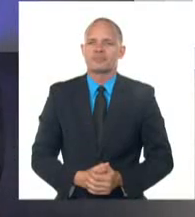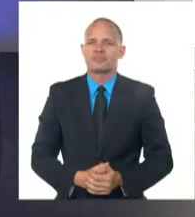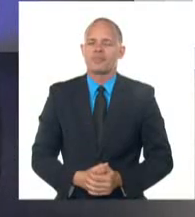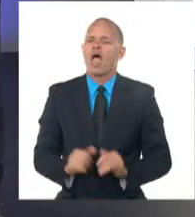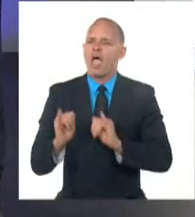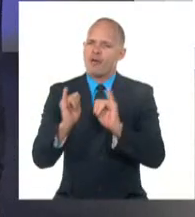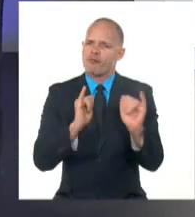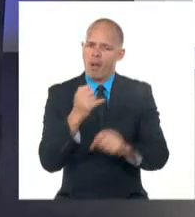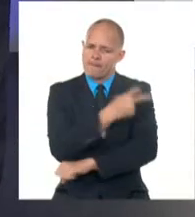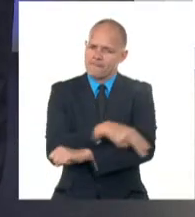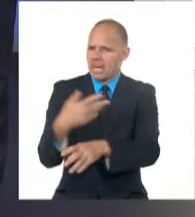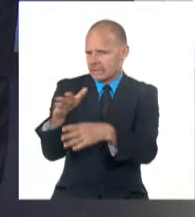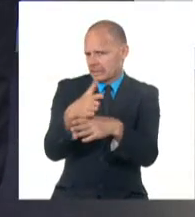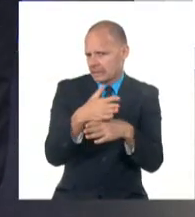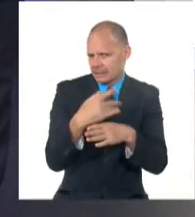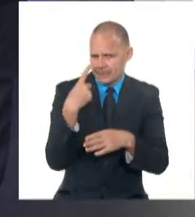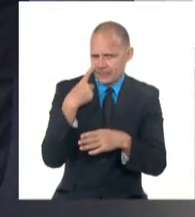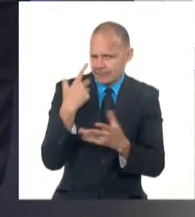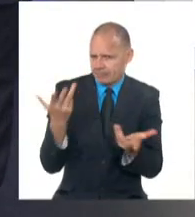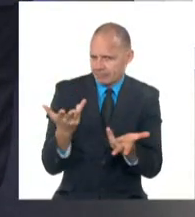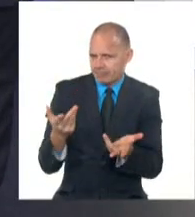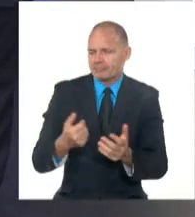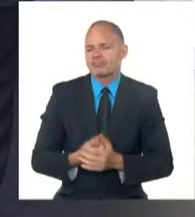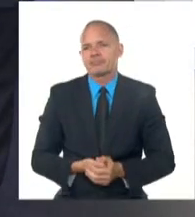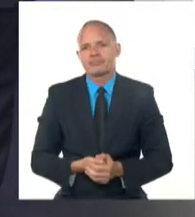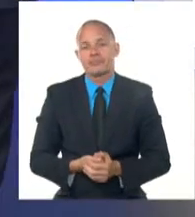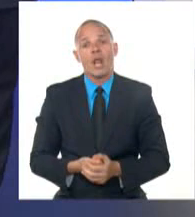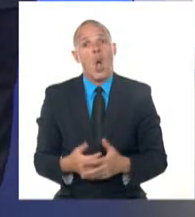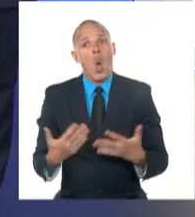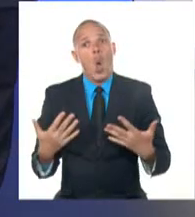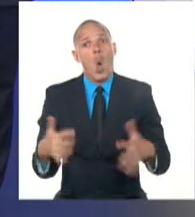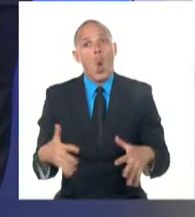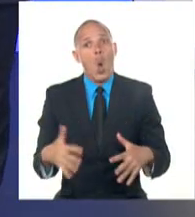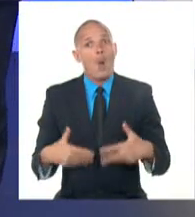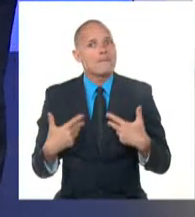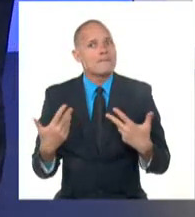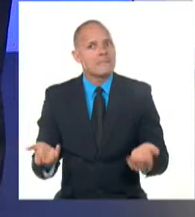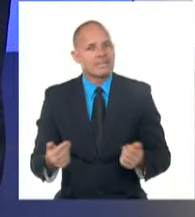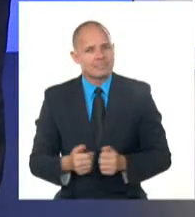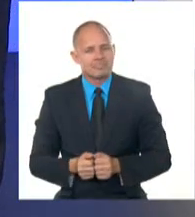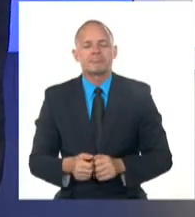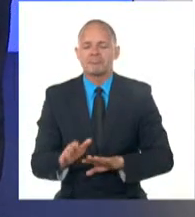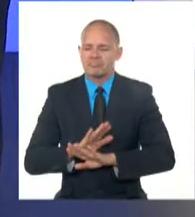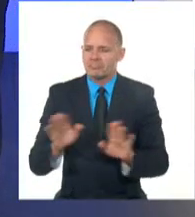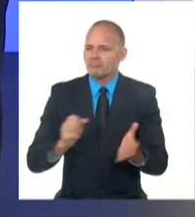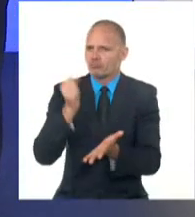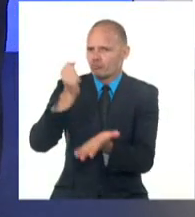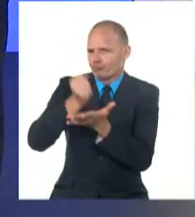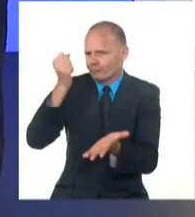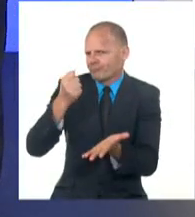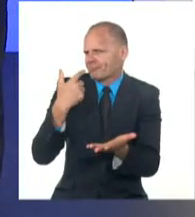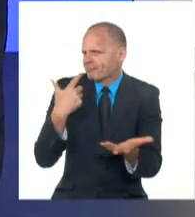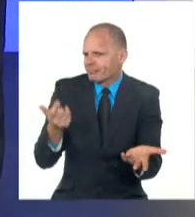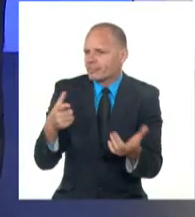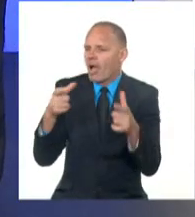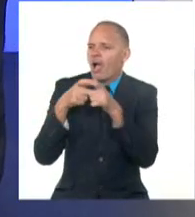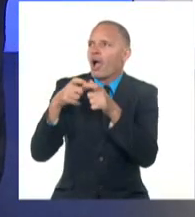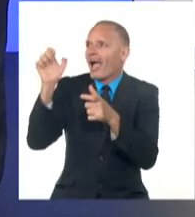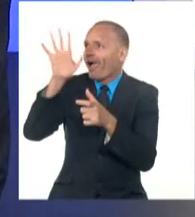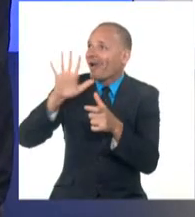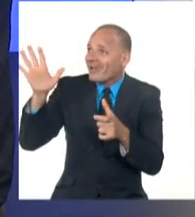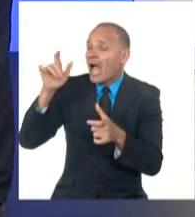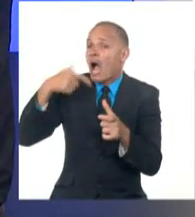Más de 45.000 millones de euros se invertirán en América Latina y el Caribe a través del programa Global Gateway.